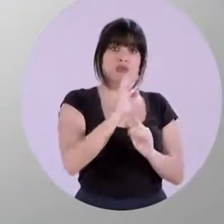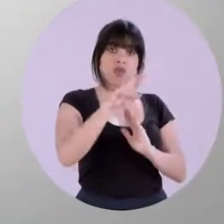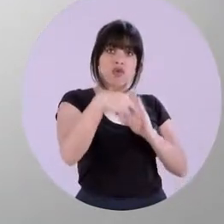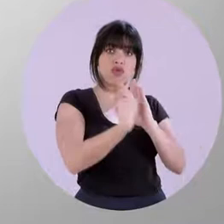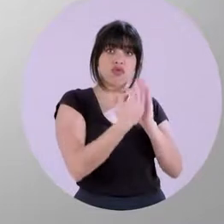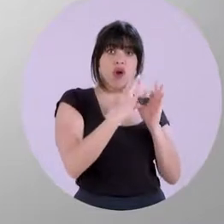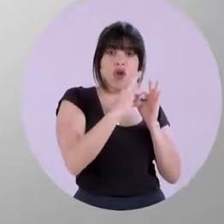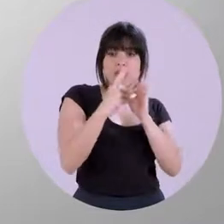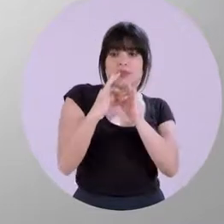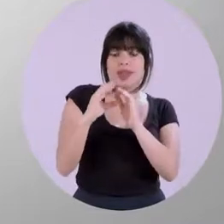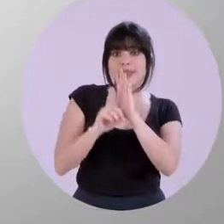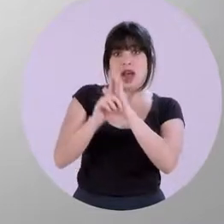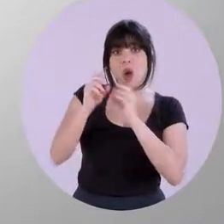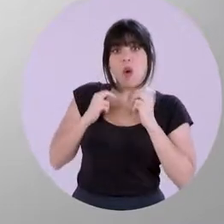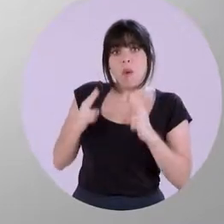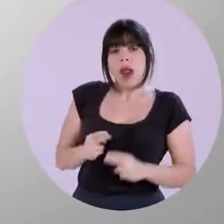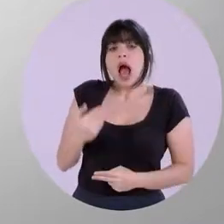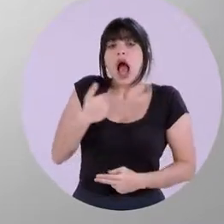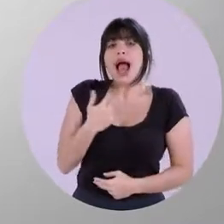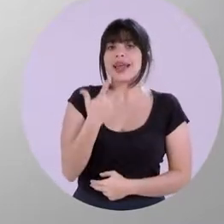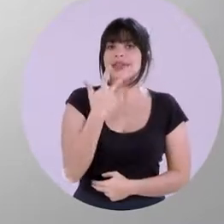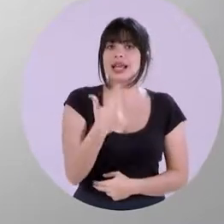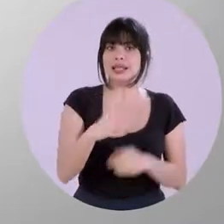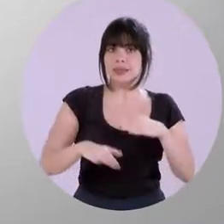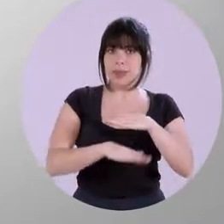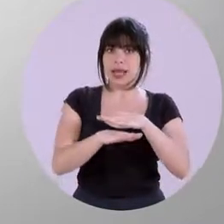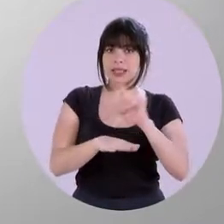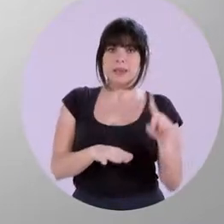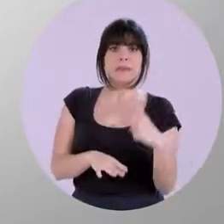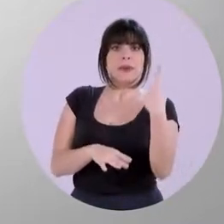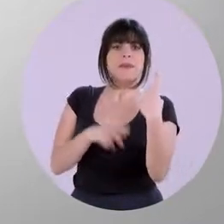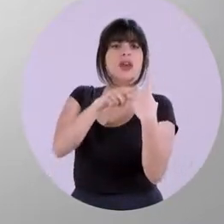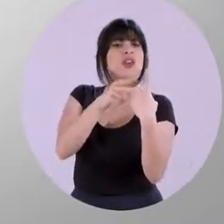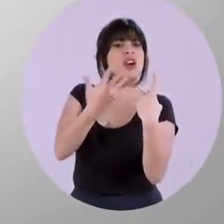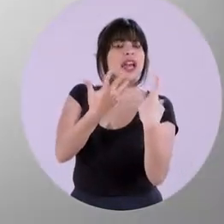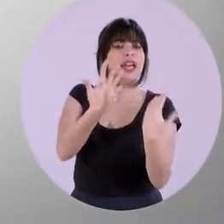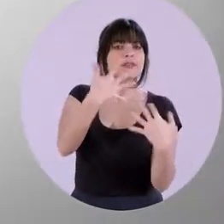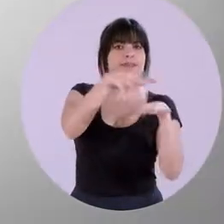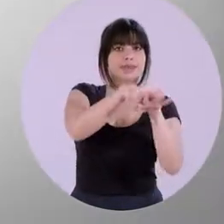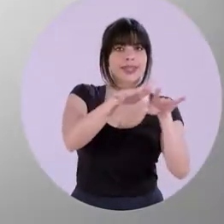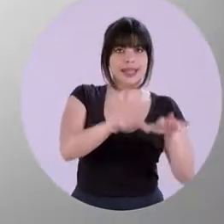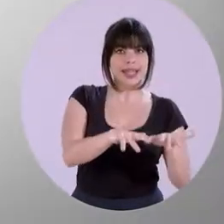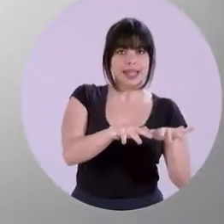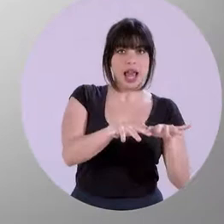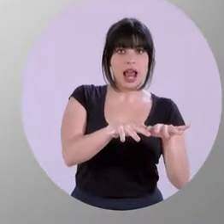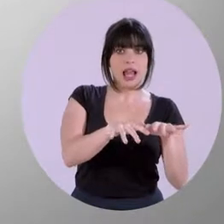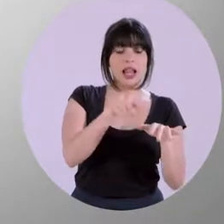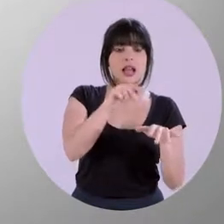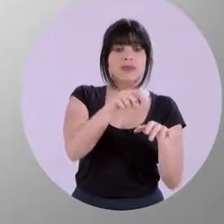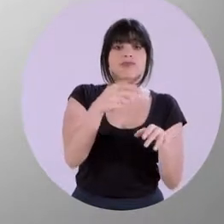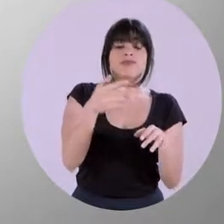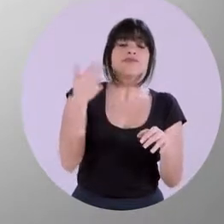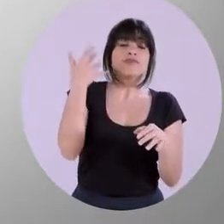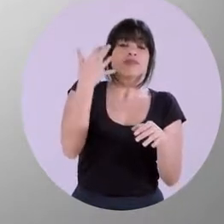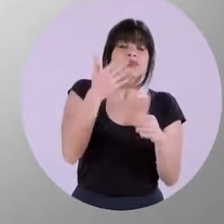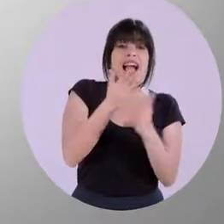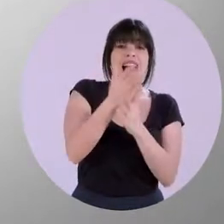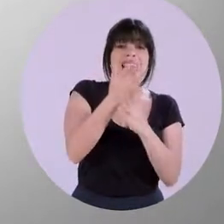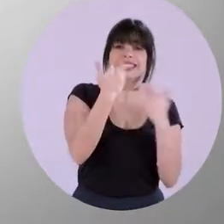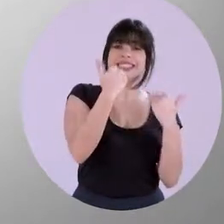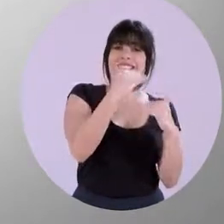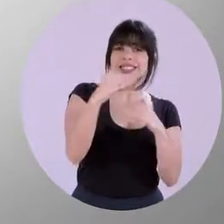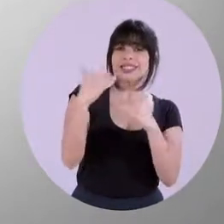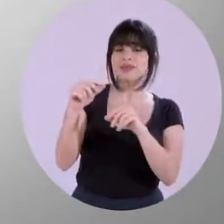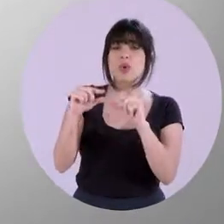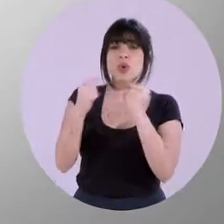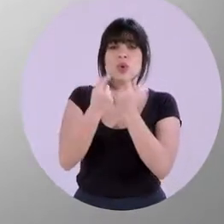desarrollo humano se integran en tres pilares. Primer pilar, inclusión digital. A raíz del acceso limitado